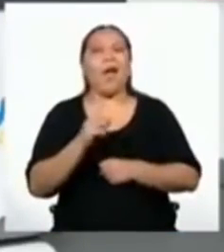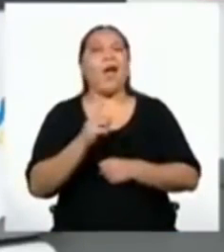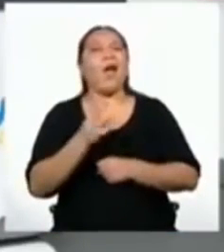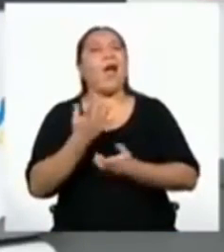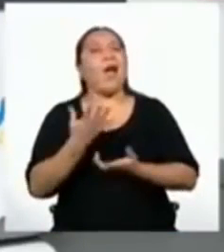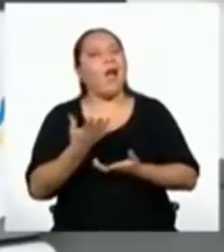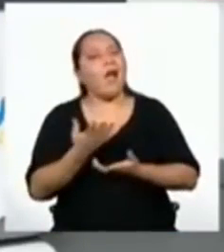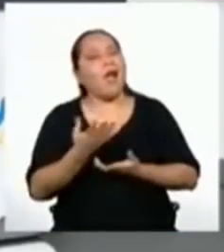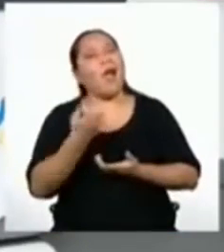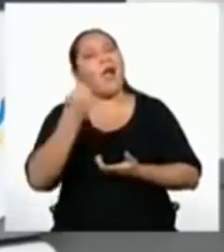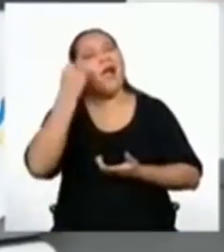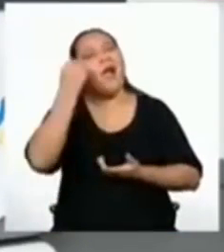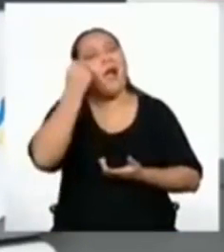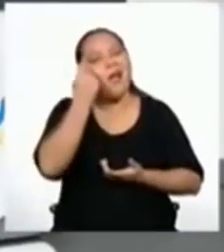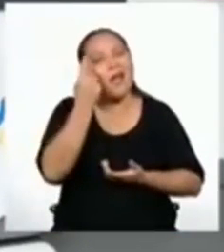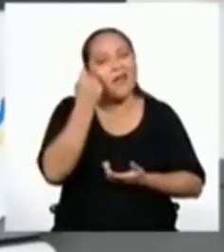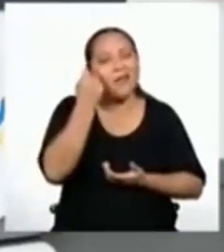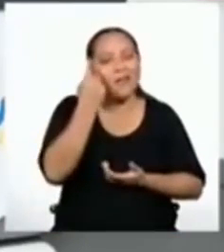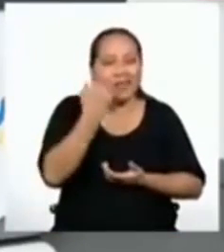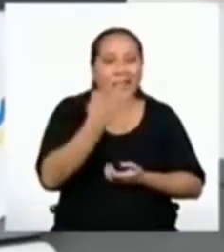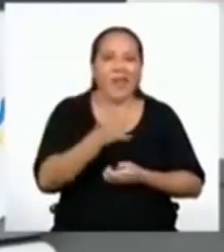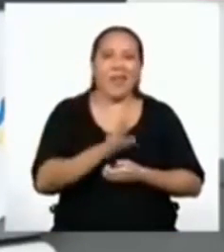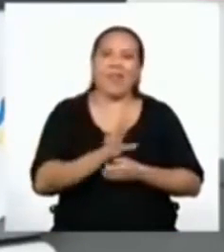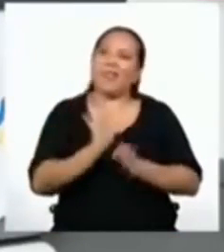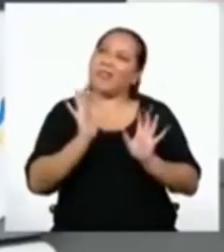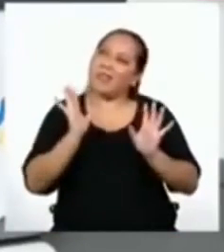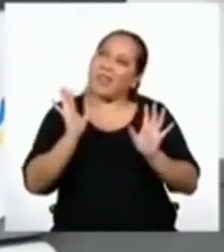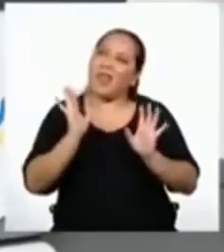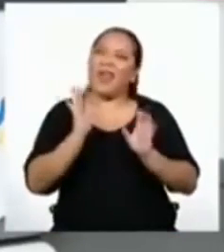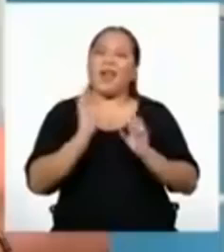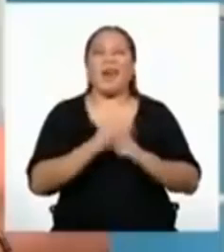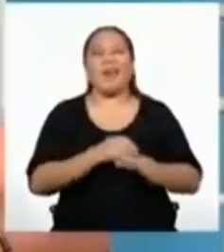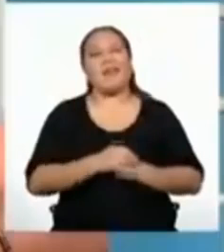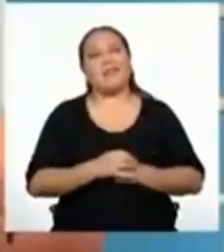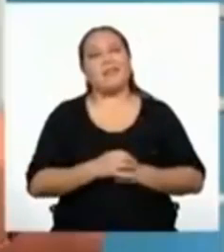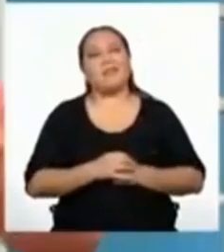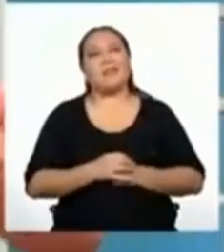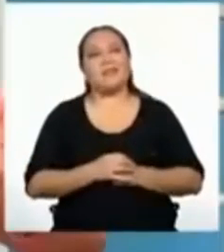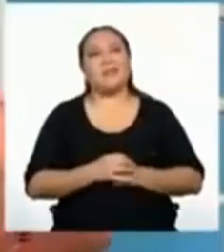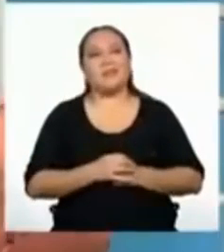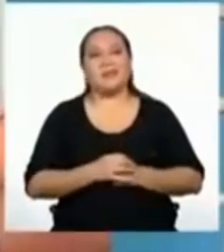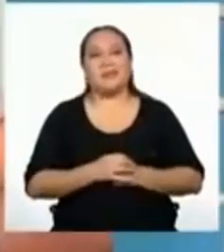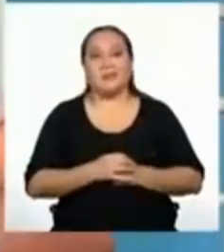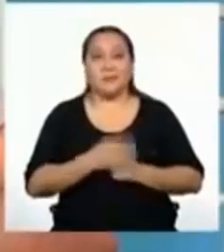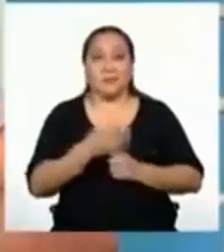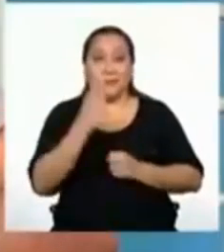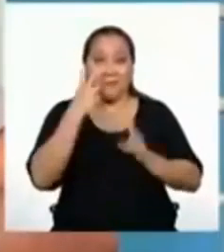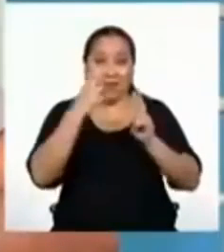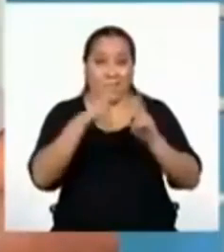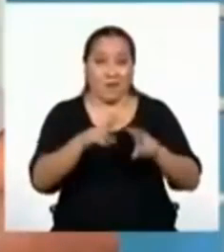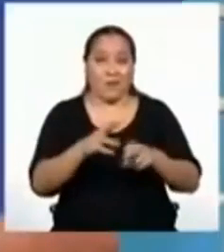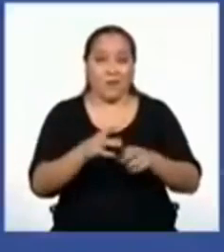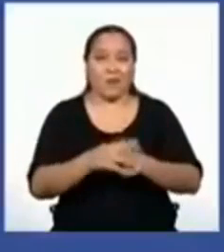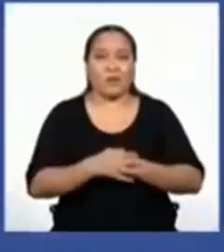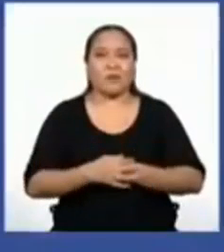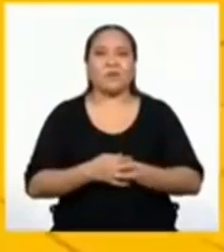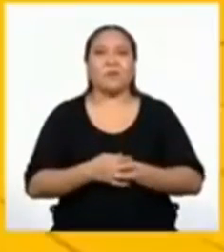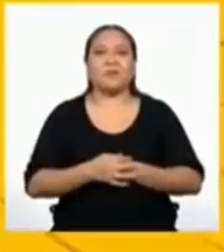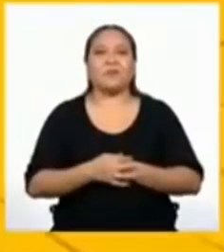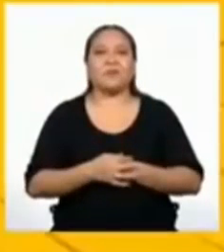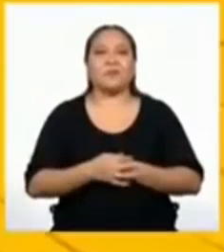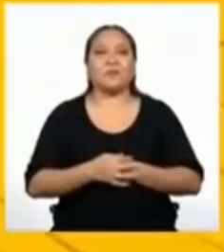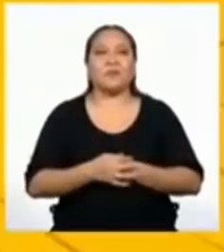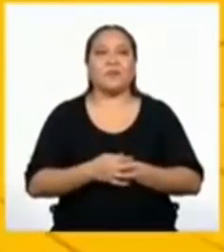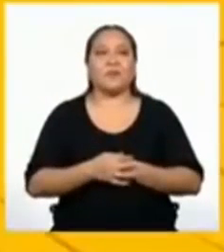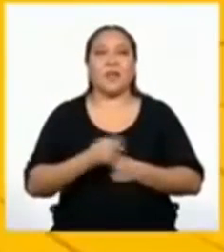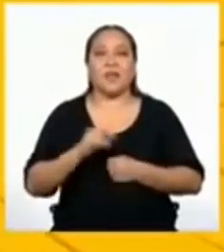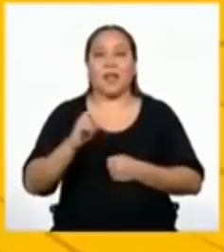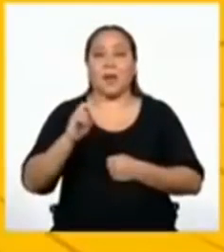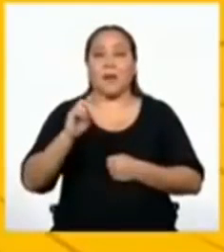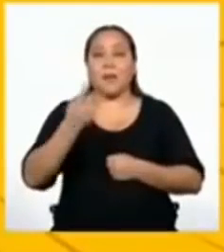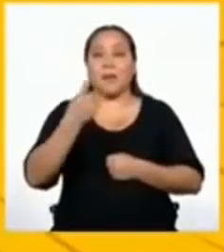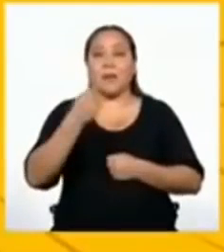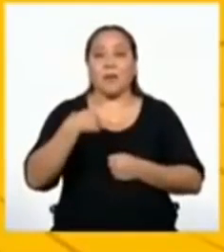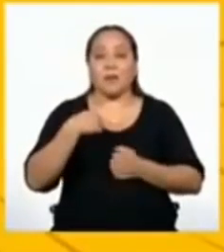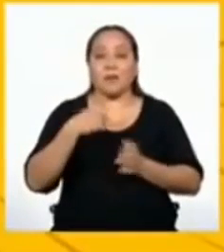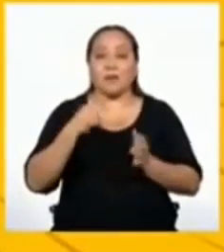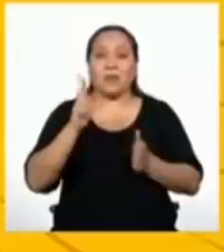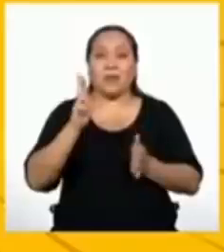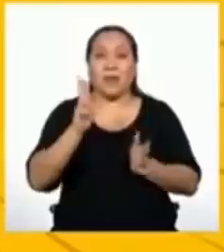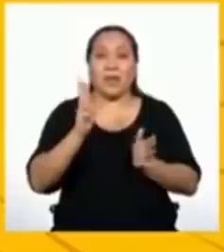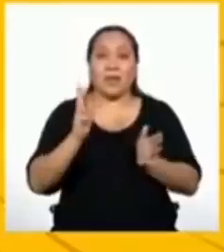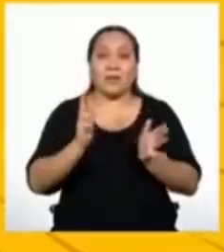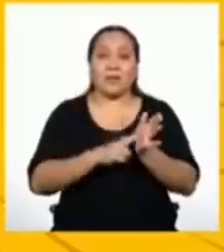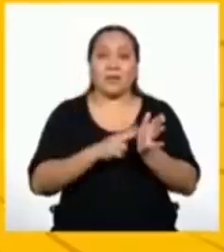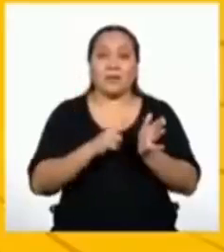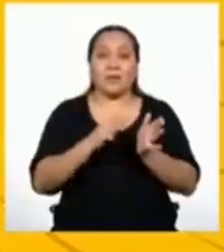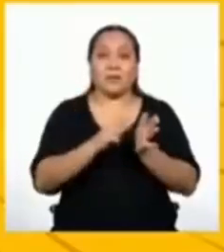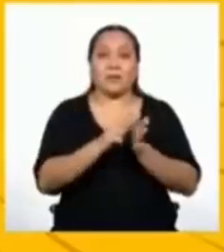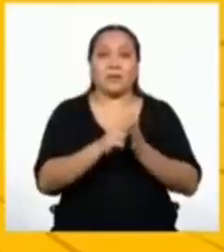ya! Ahora sí, se puso interesante la cuestión. Veamos nuestro ejemplo. Como la primera cantidad fue tres